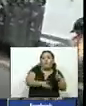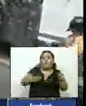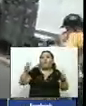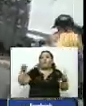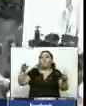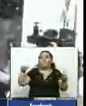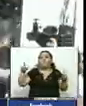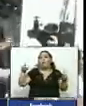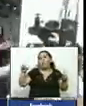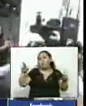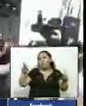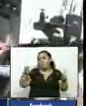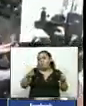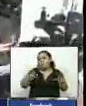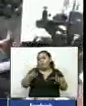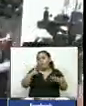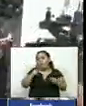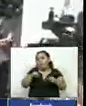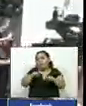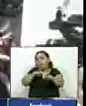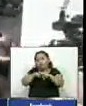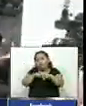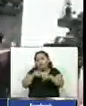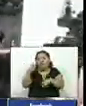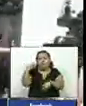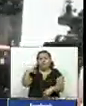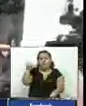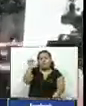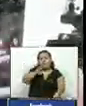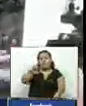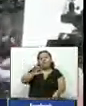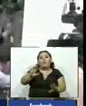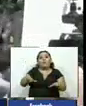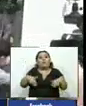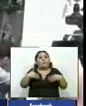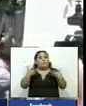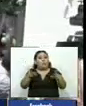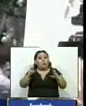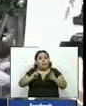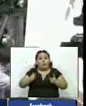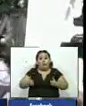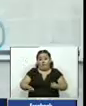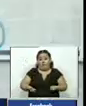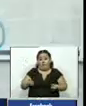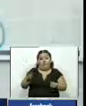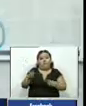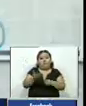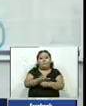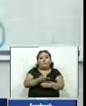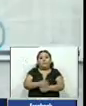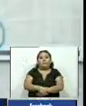tratando de revitalizar una campaña lanzada en enero para derrocar al gobierno socialista